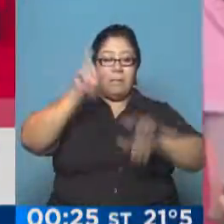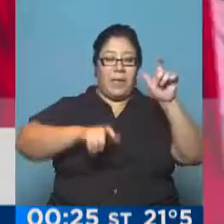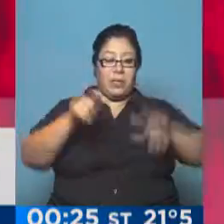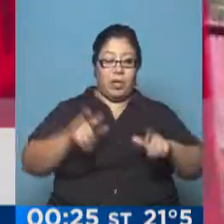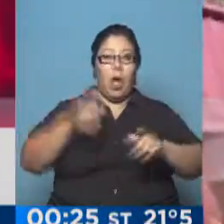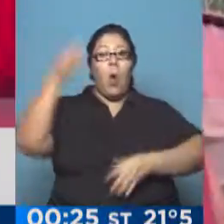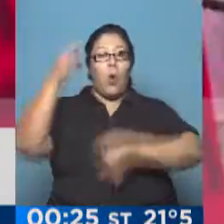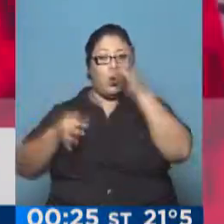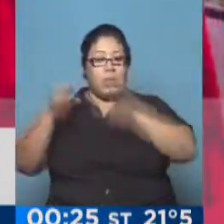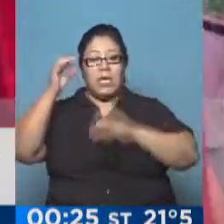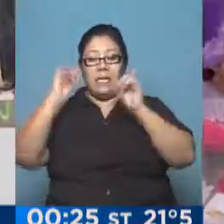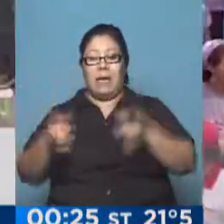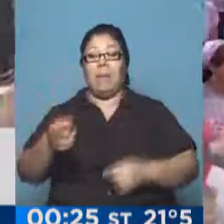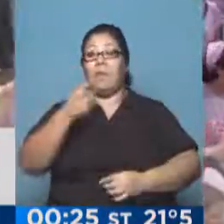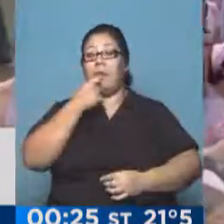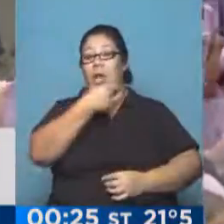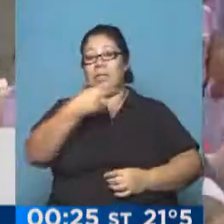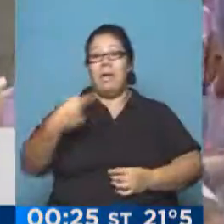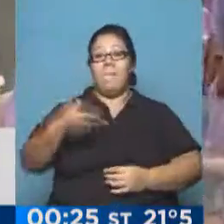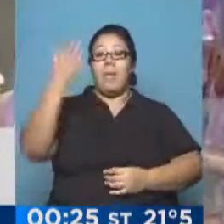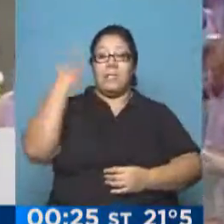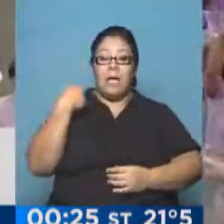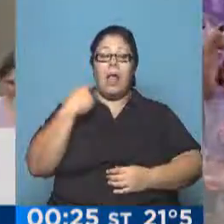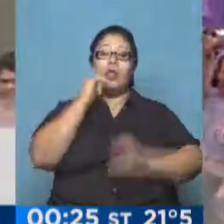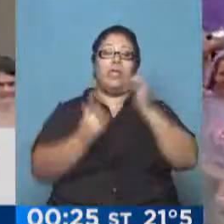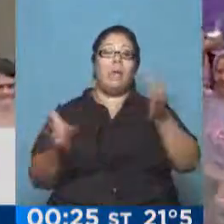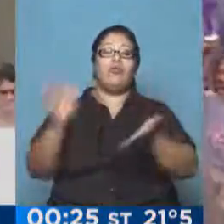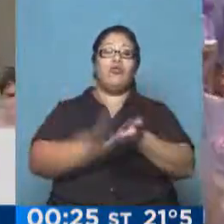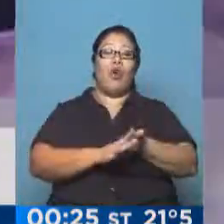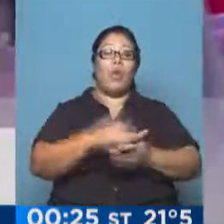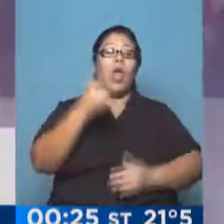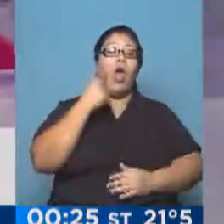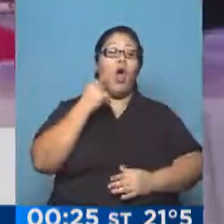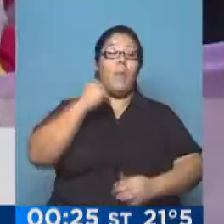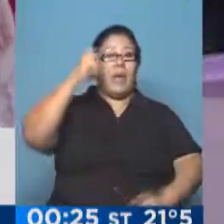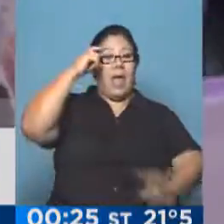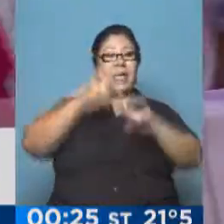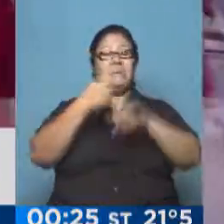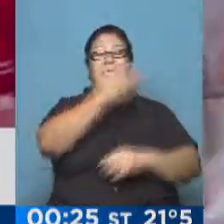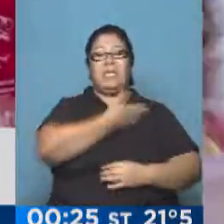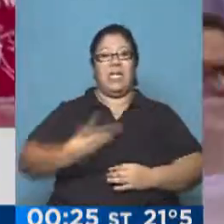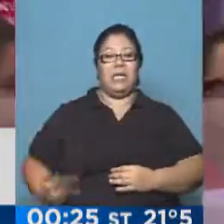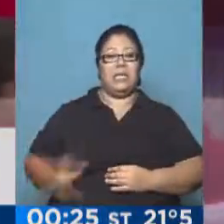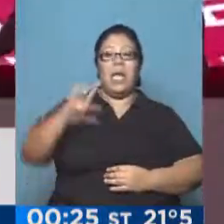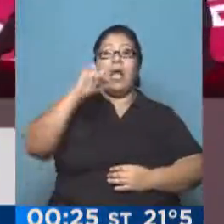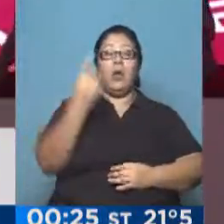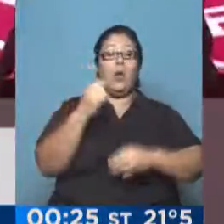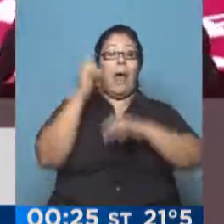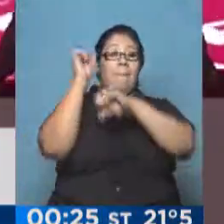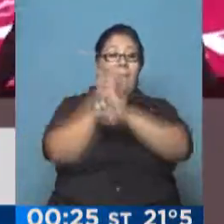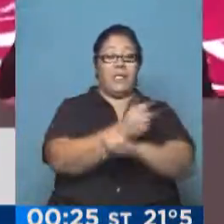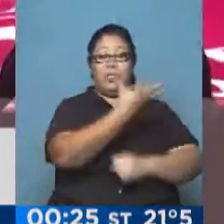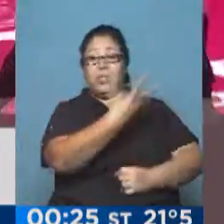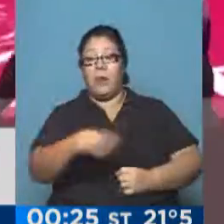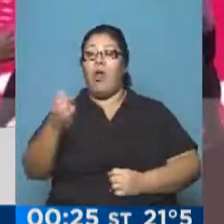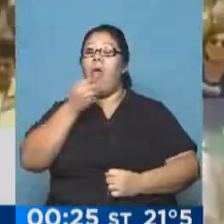justicia. Estuvimos hablando la semana pasada de la detención coercitiva del presidente, el expresidente Lula. Detención que fue, o declaración indagatoria